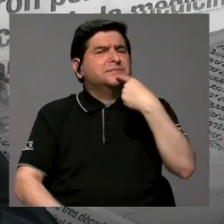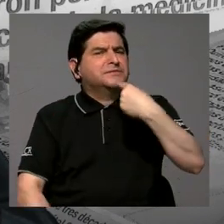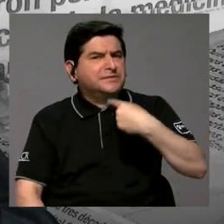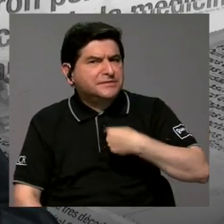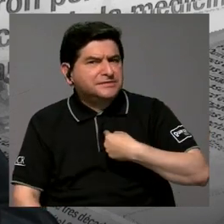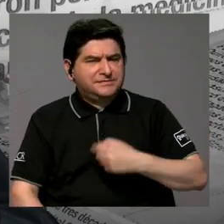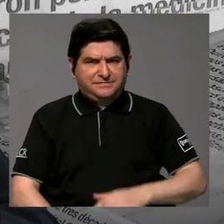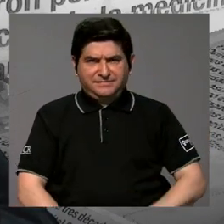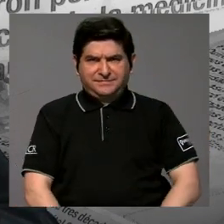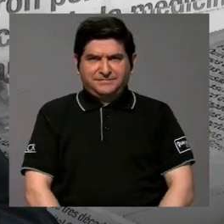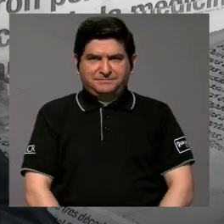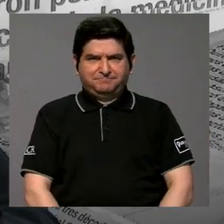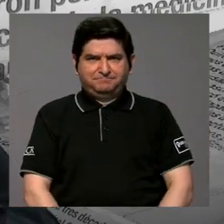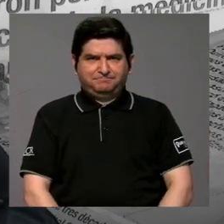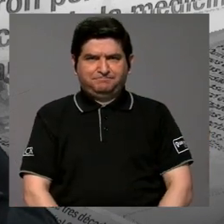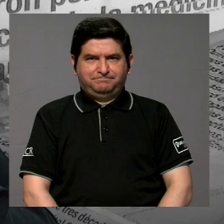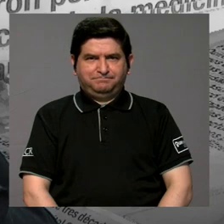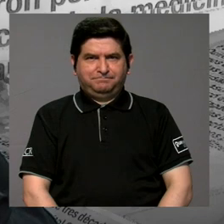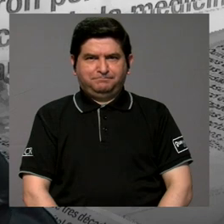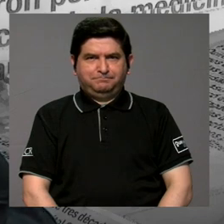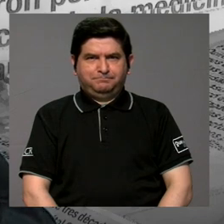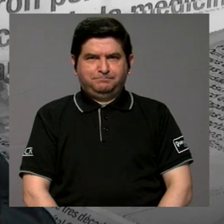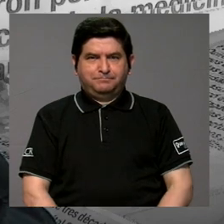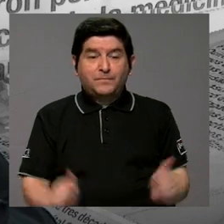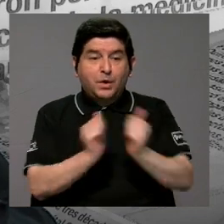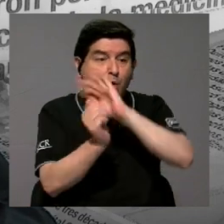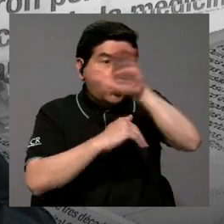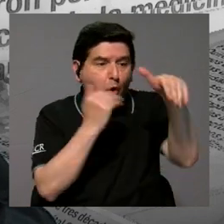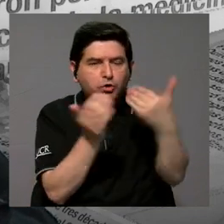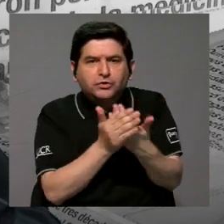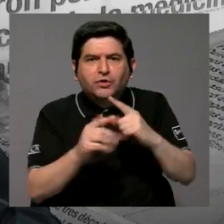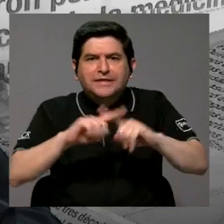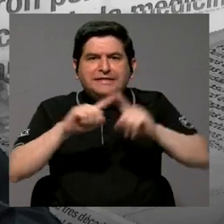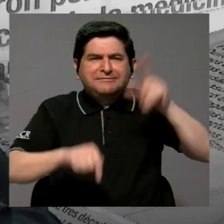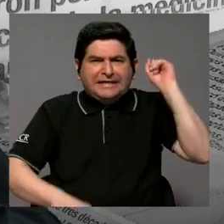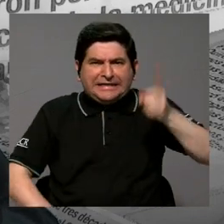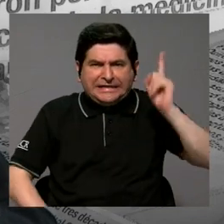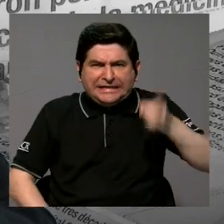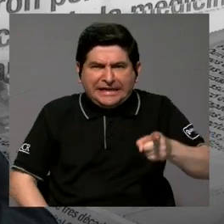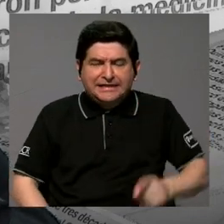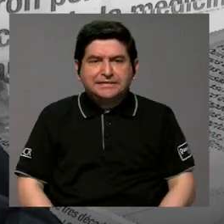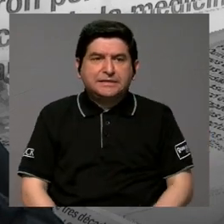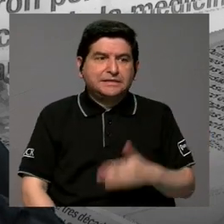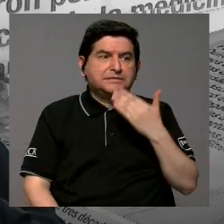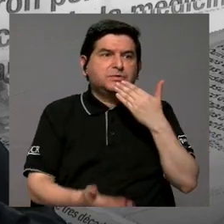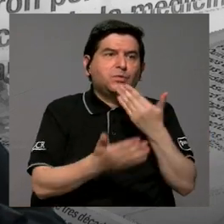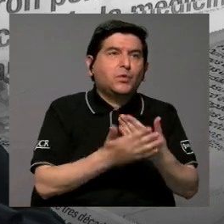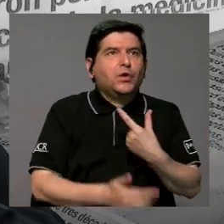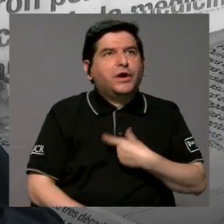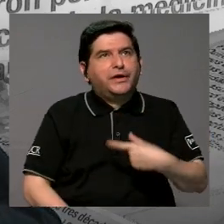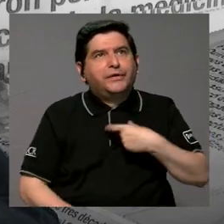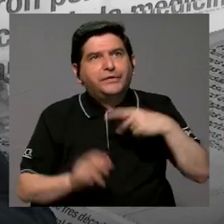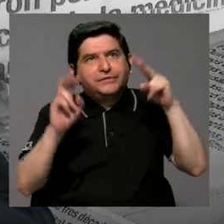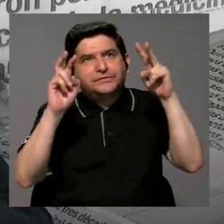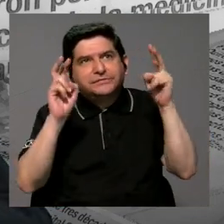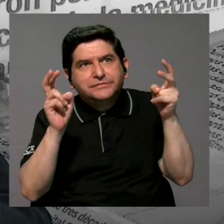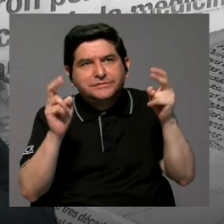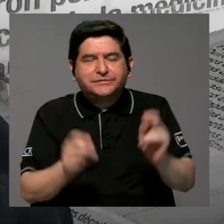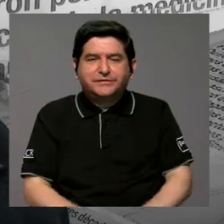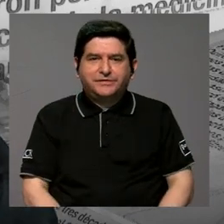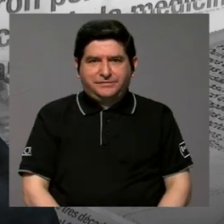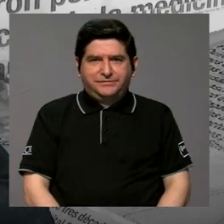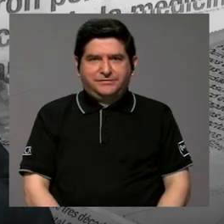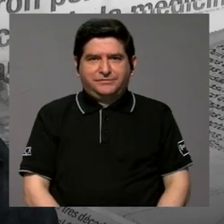decirnos si ante todas estas amenazas unas, otras buenas intenciones de